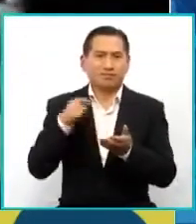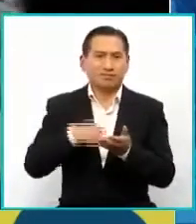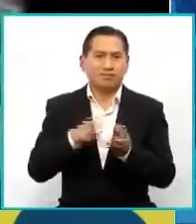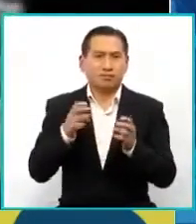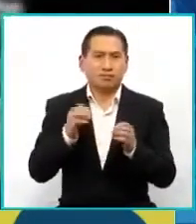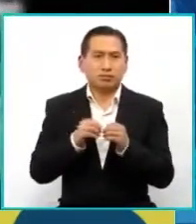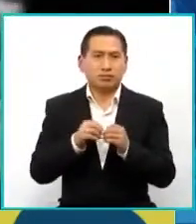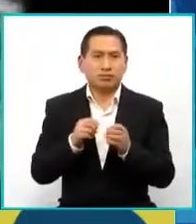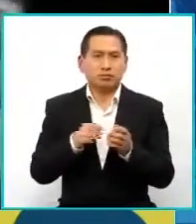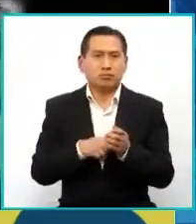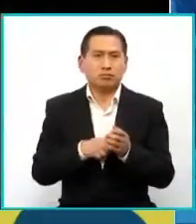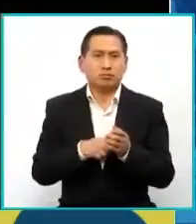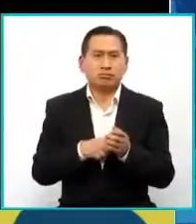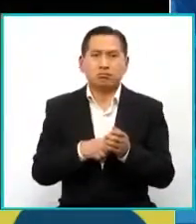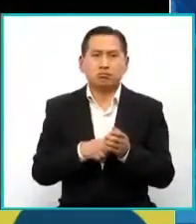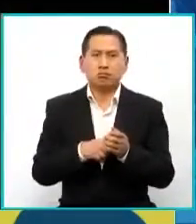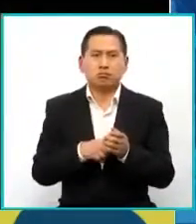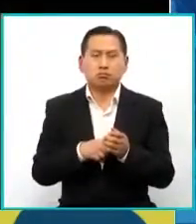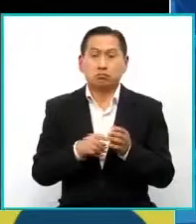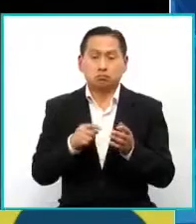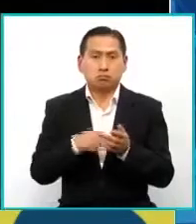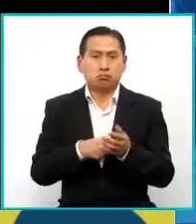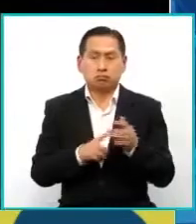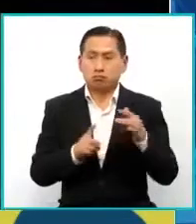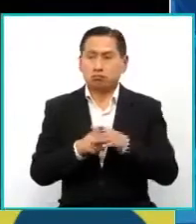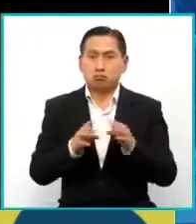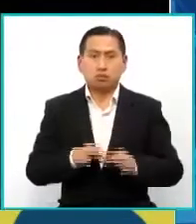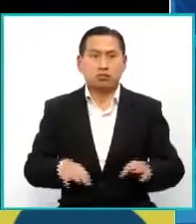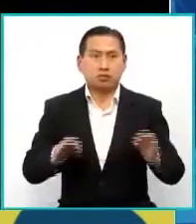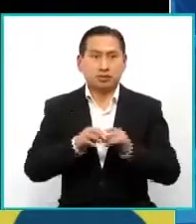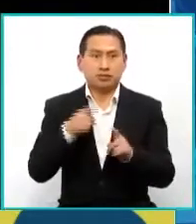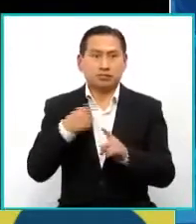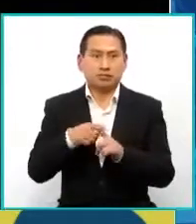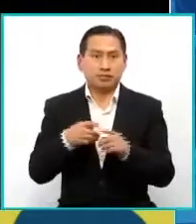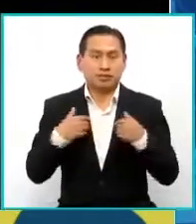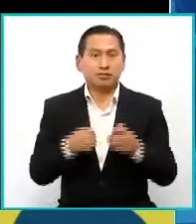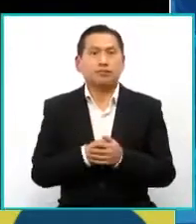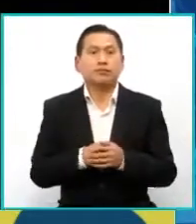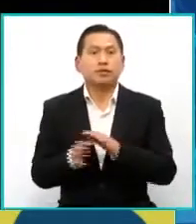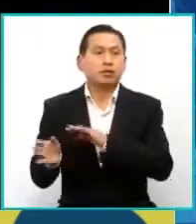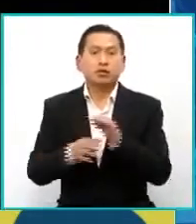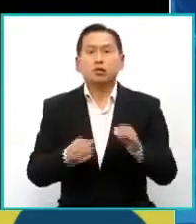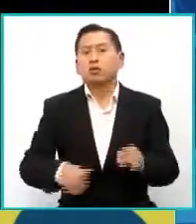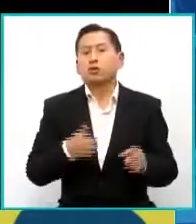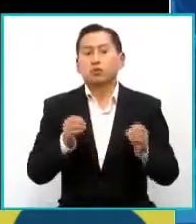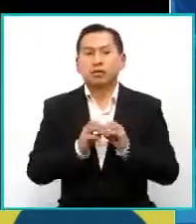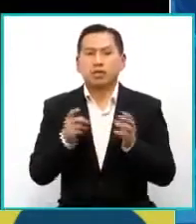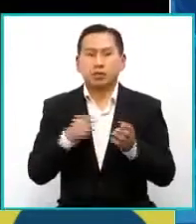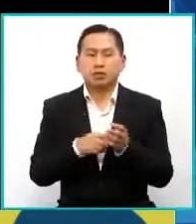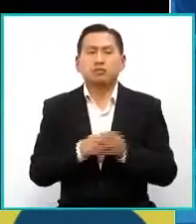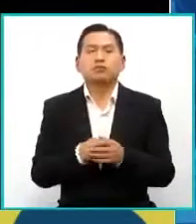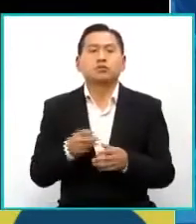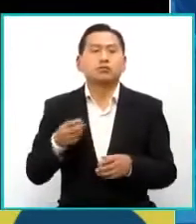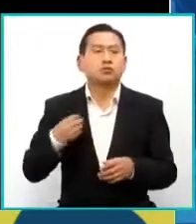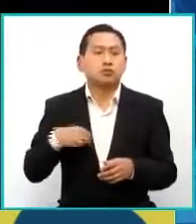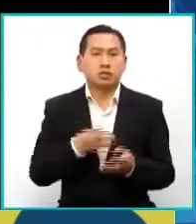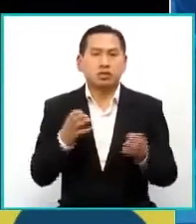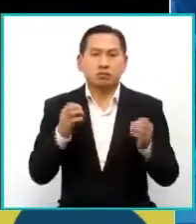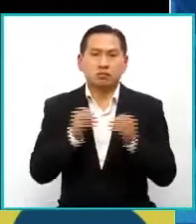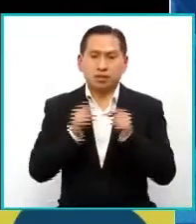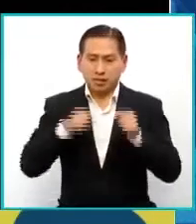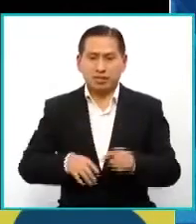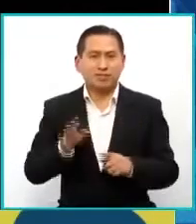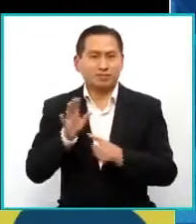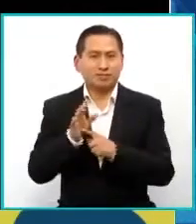entonces eso ha sido muy enriquecedor. Y por otro lado, bueno, lo que más queremos es estrenarla